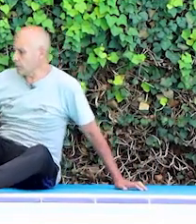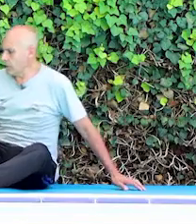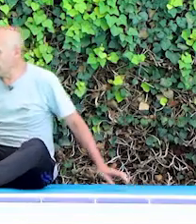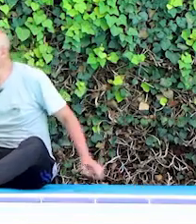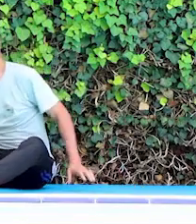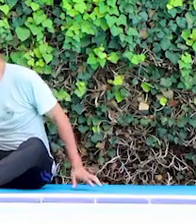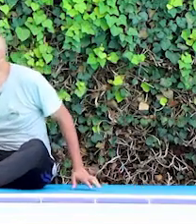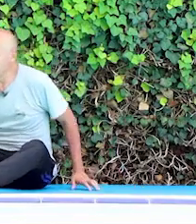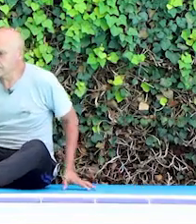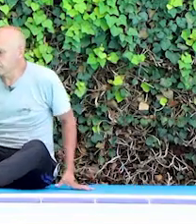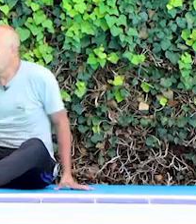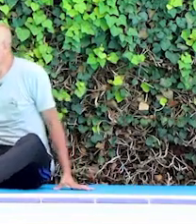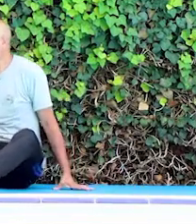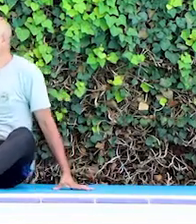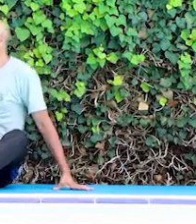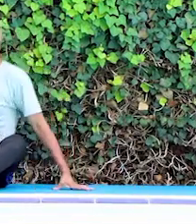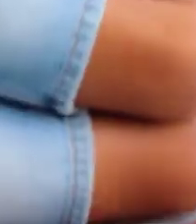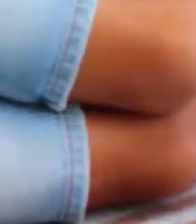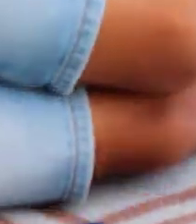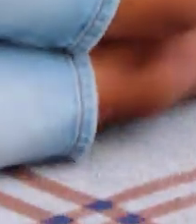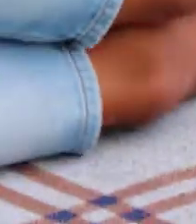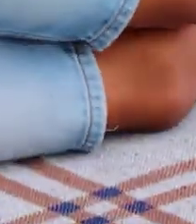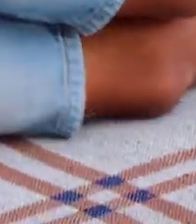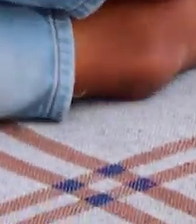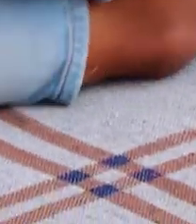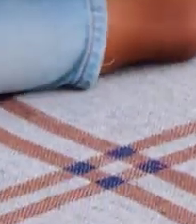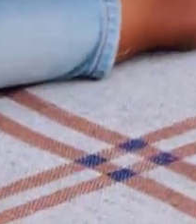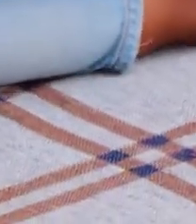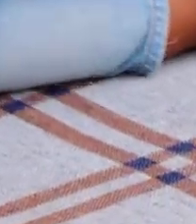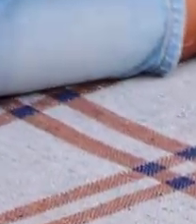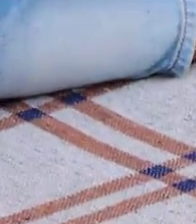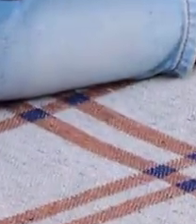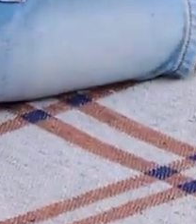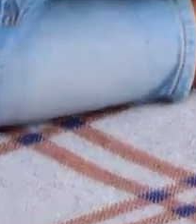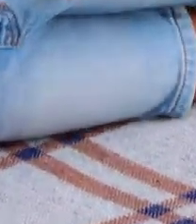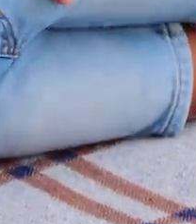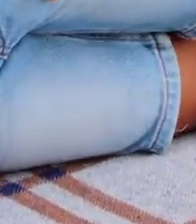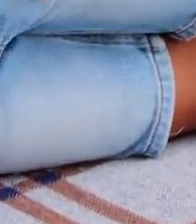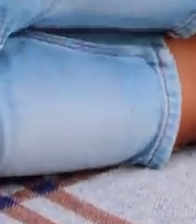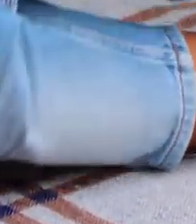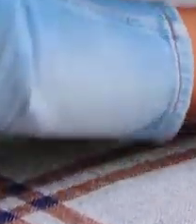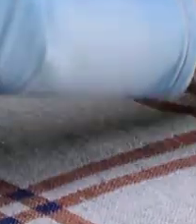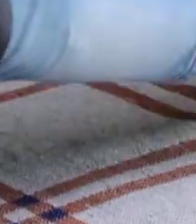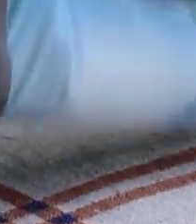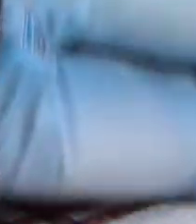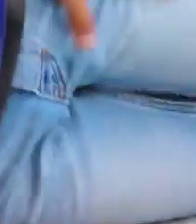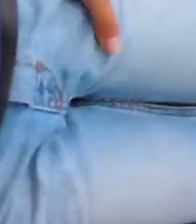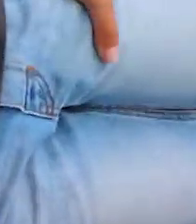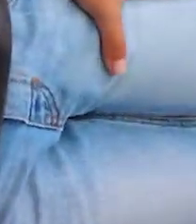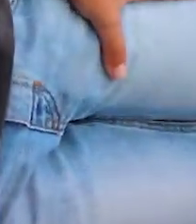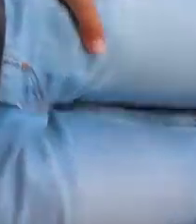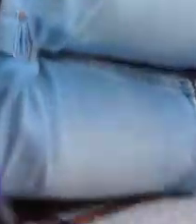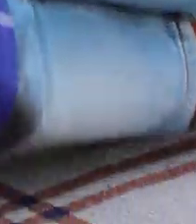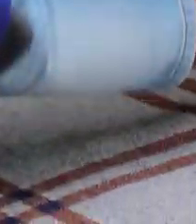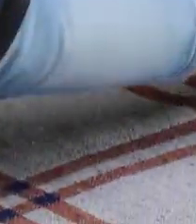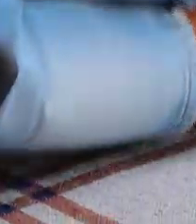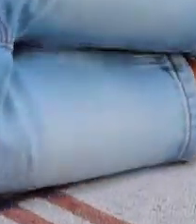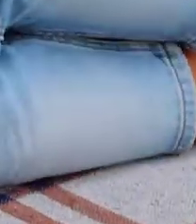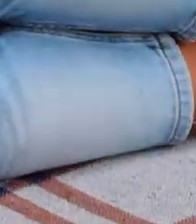Estira totalmente. Estirado. Estirado totalmente. Eso. Así. Estira. Ahí.